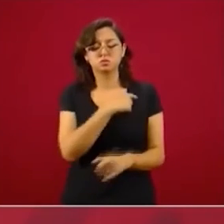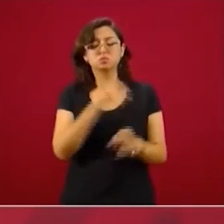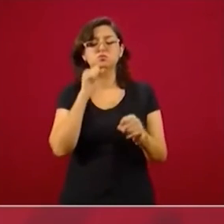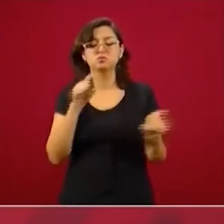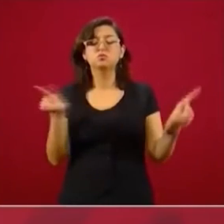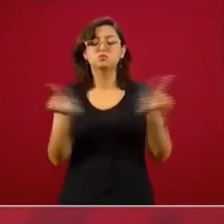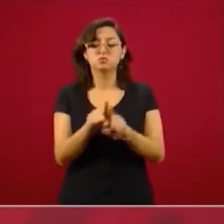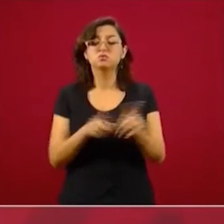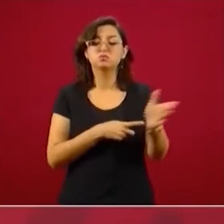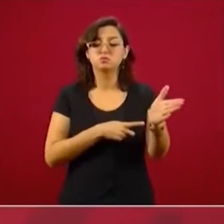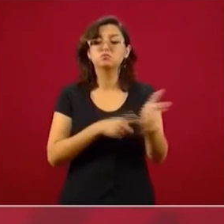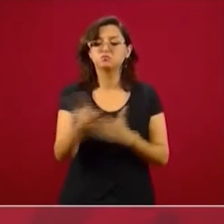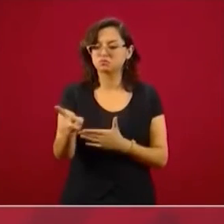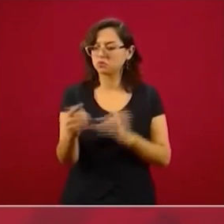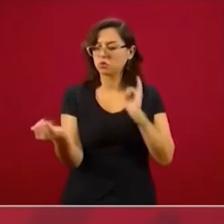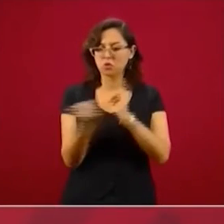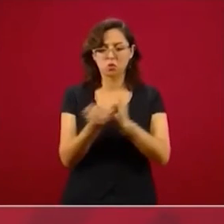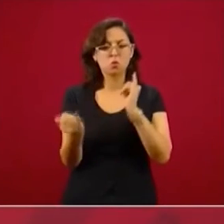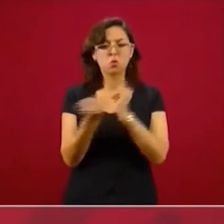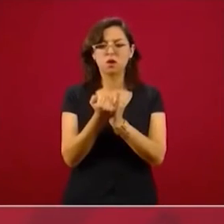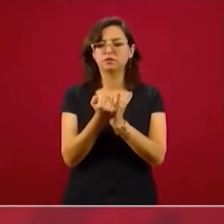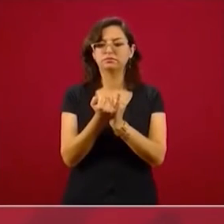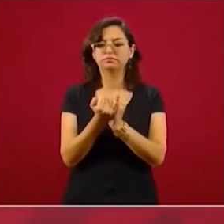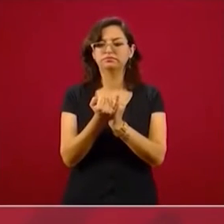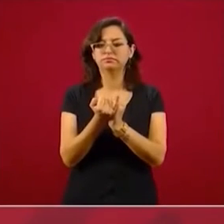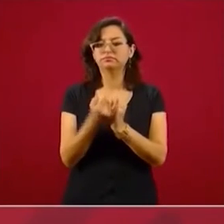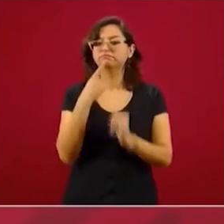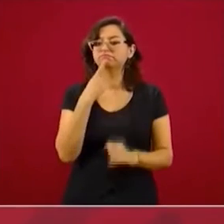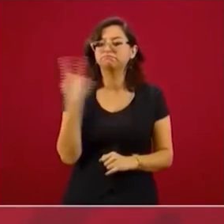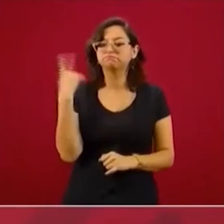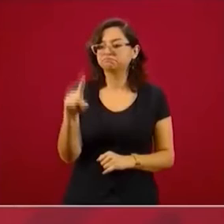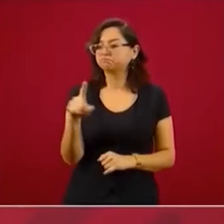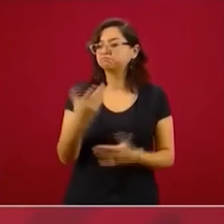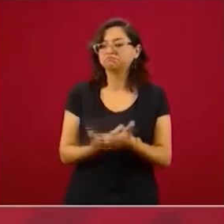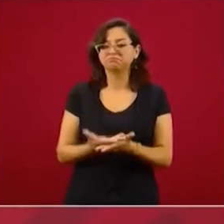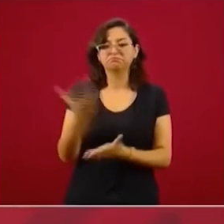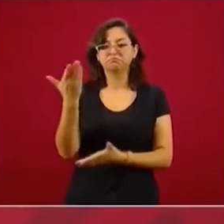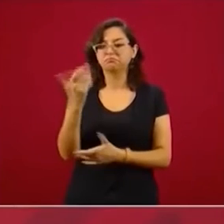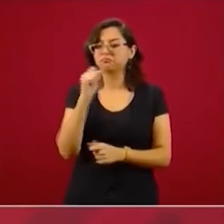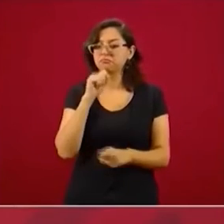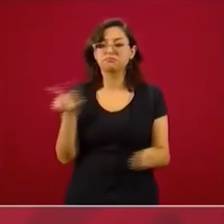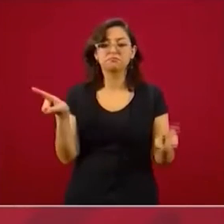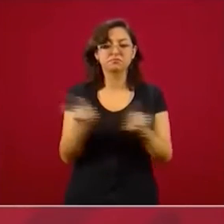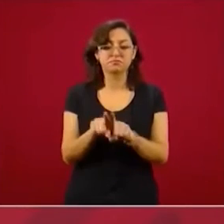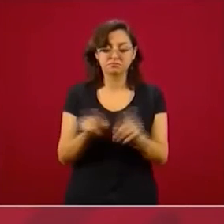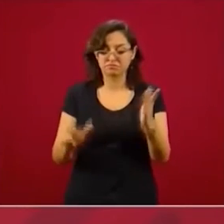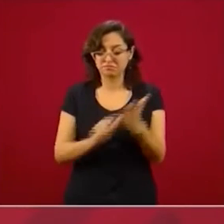de hacerlo en el marco de la legalidad vigente